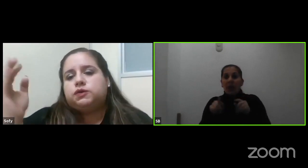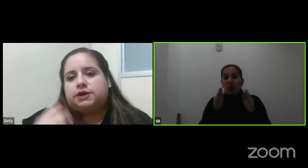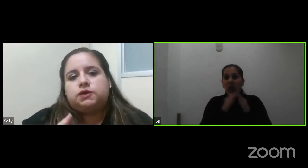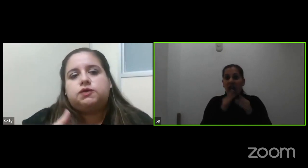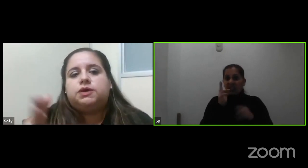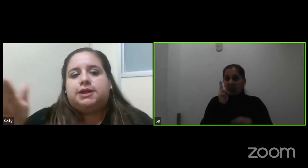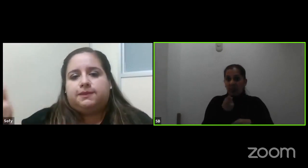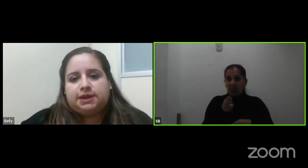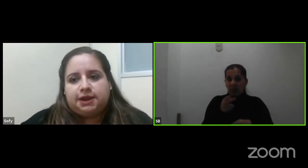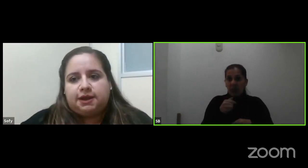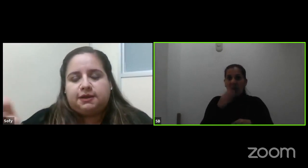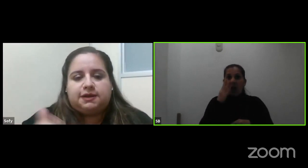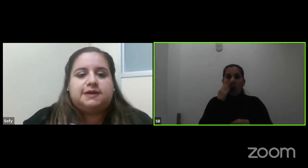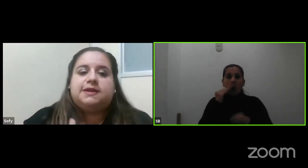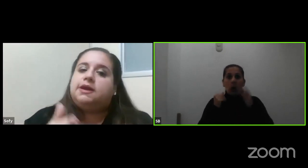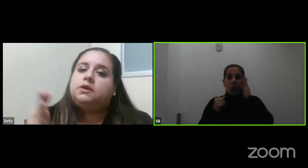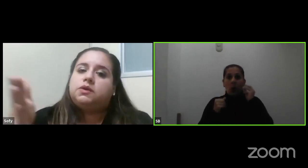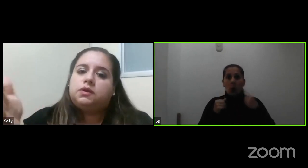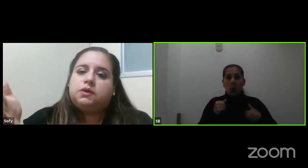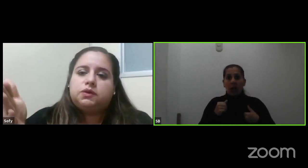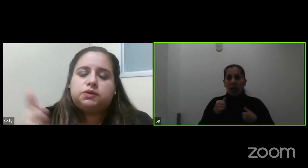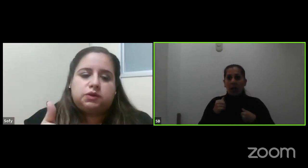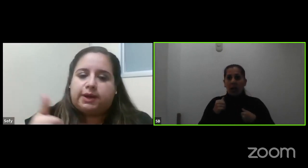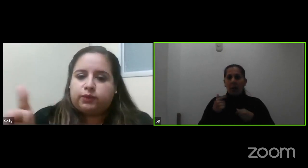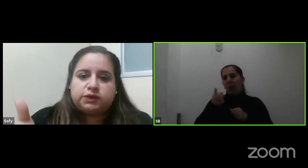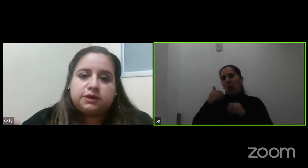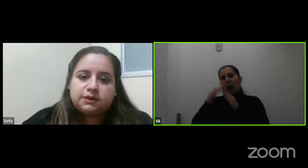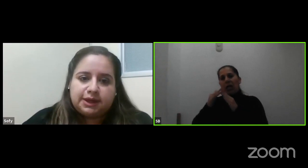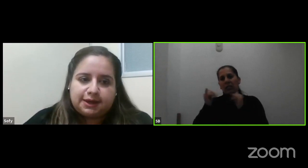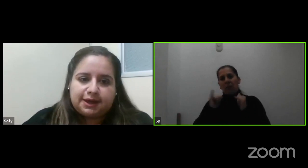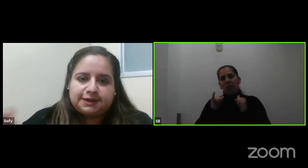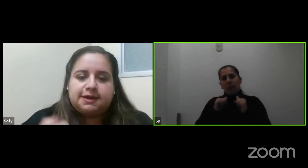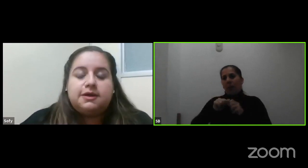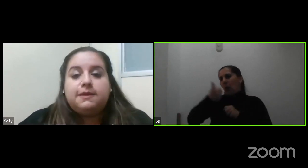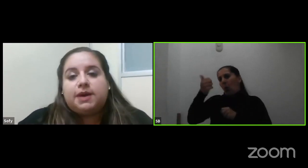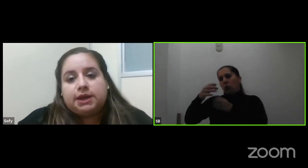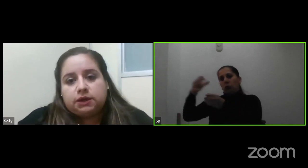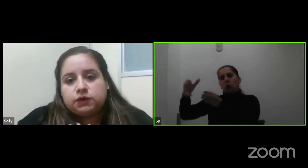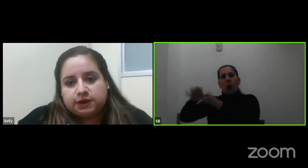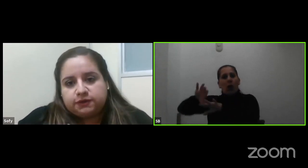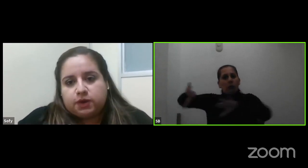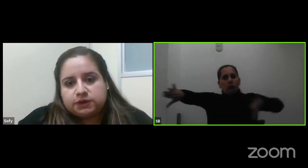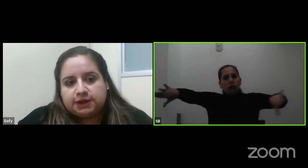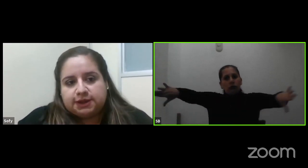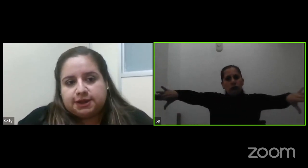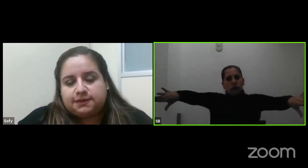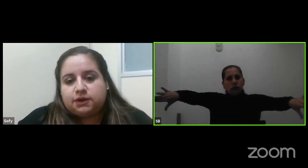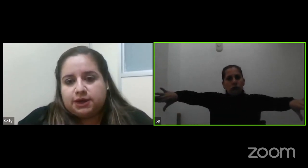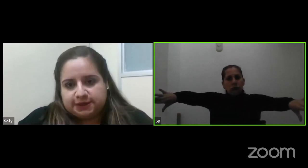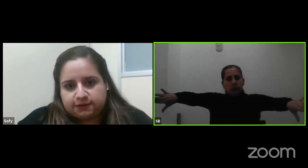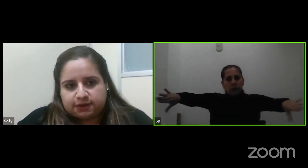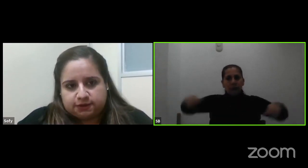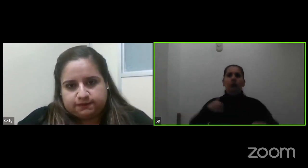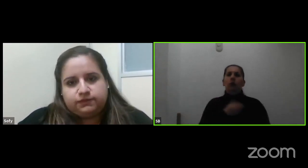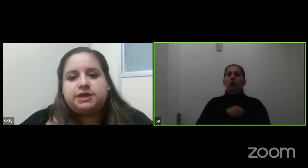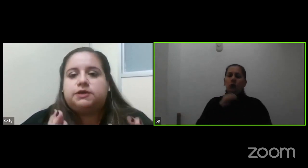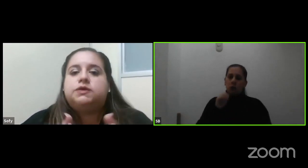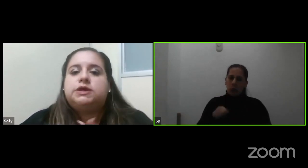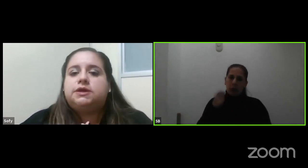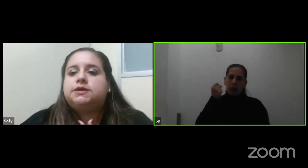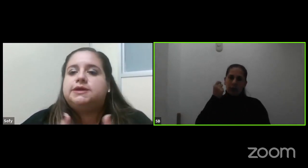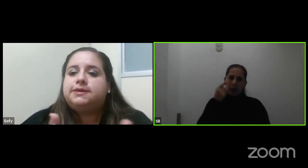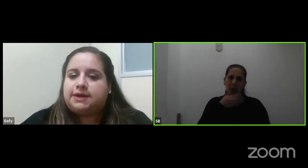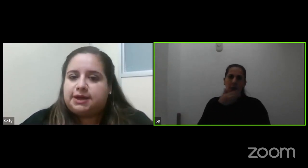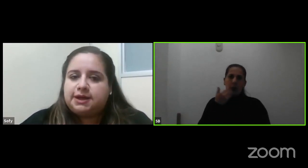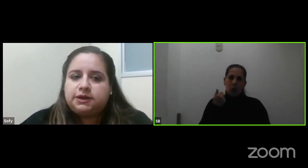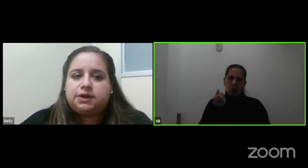sus gastos son independientes están en otros aposentos de la casa para que nosotras podamos entender mejor la situación o